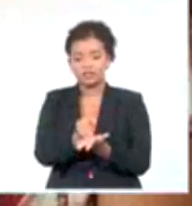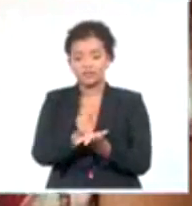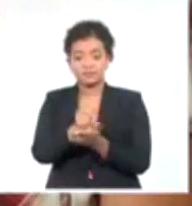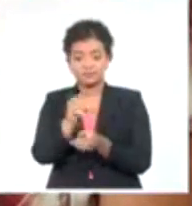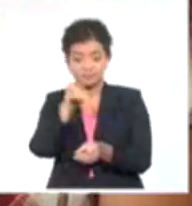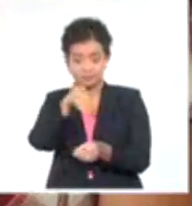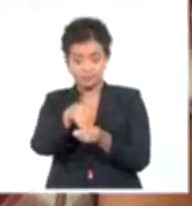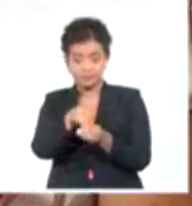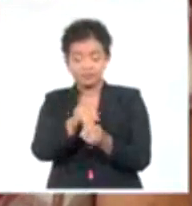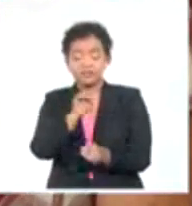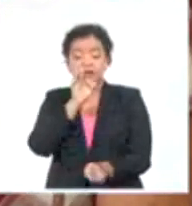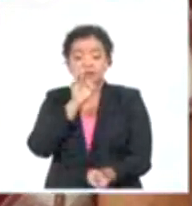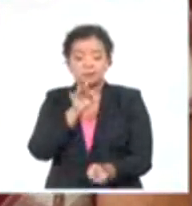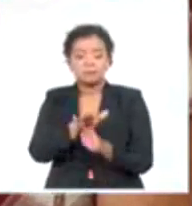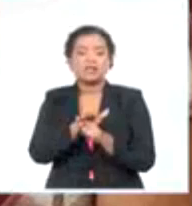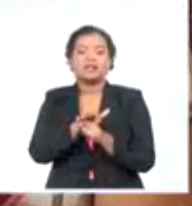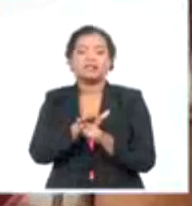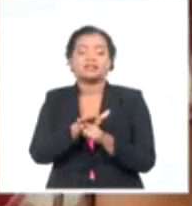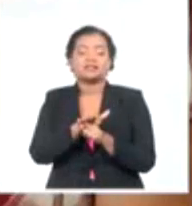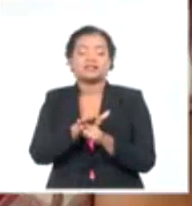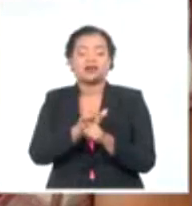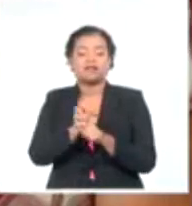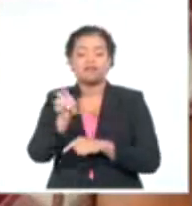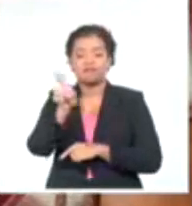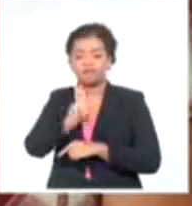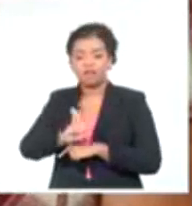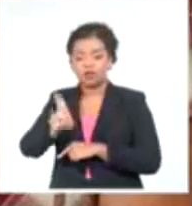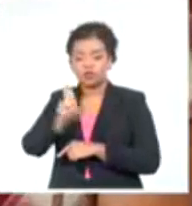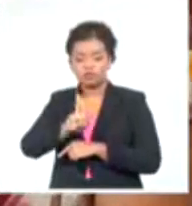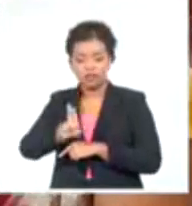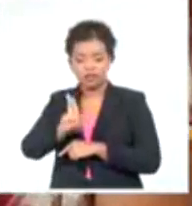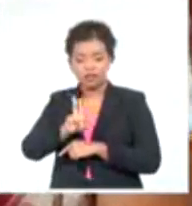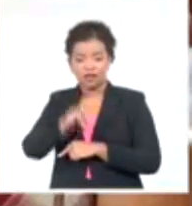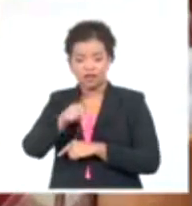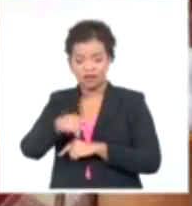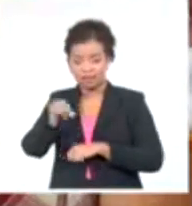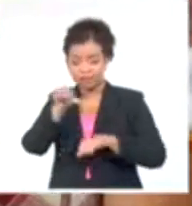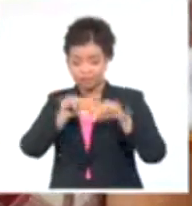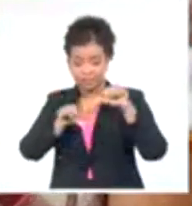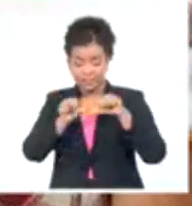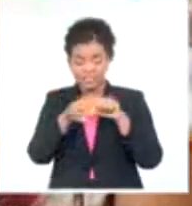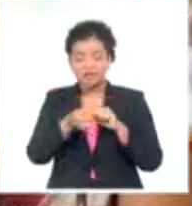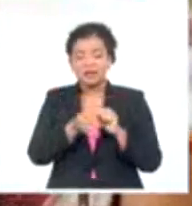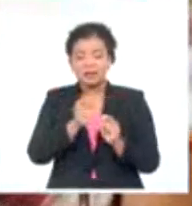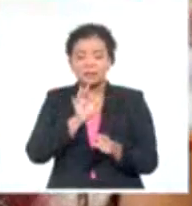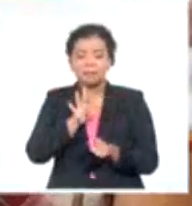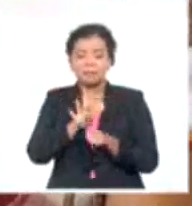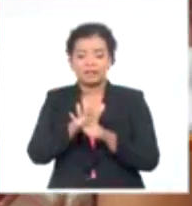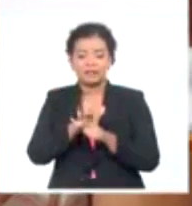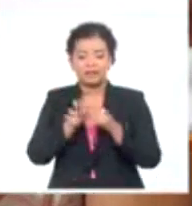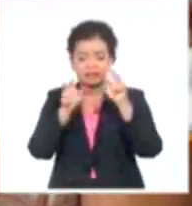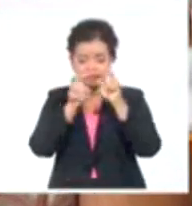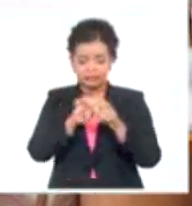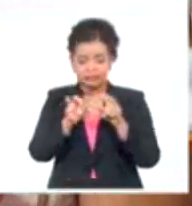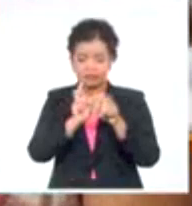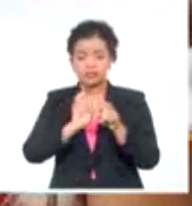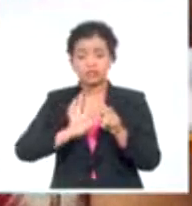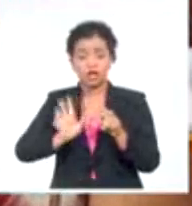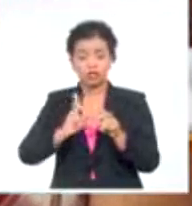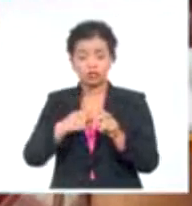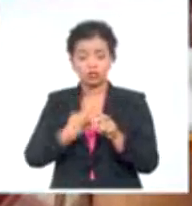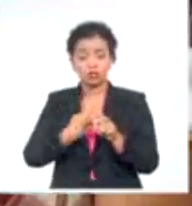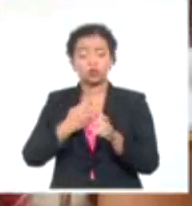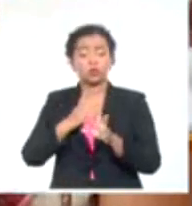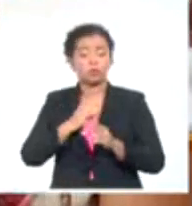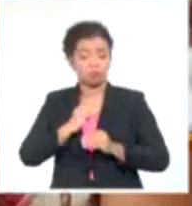inicio del FALLAB en la Facultad de Física y ya comenzamos a tener acciones en términos docentes, en la formación de jóvenes